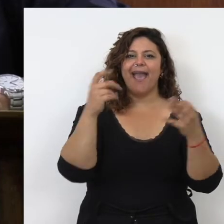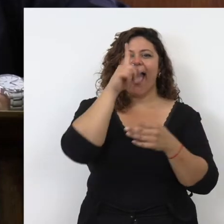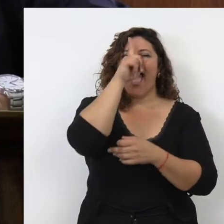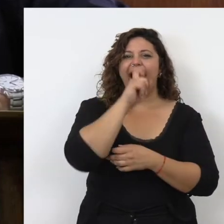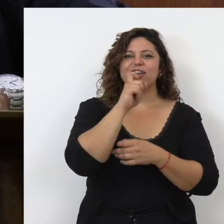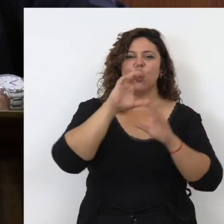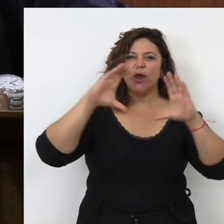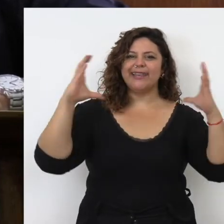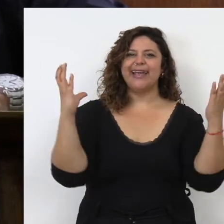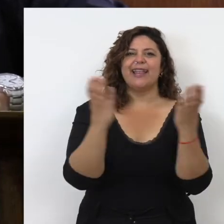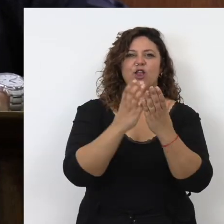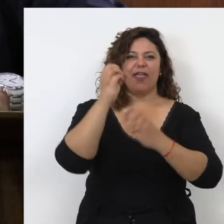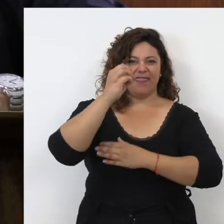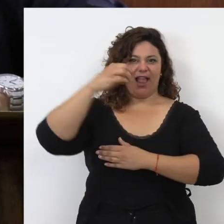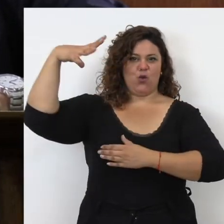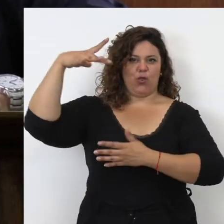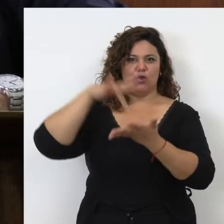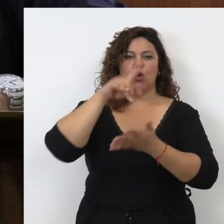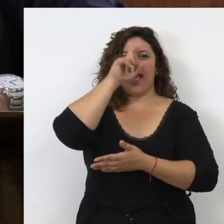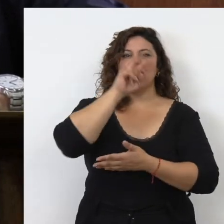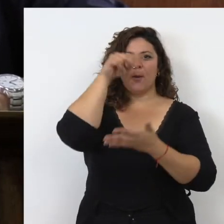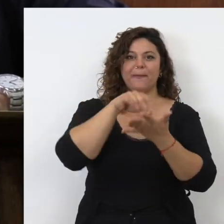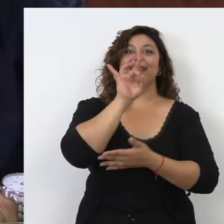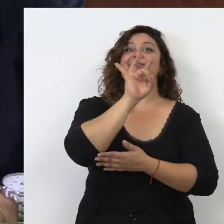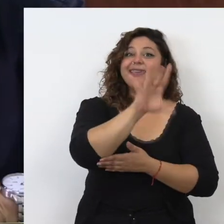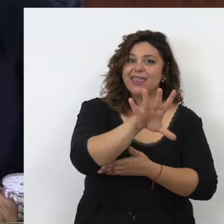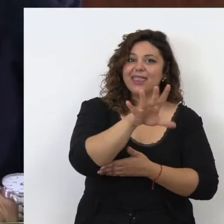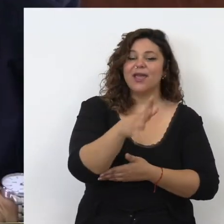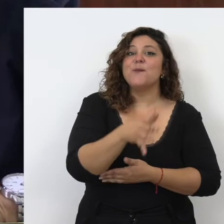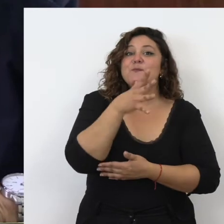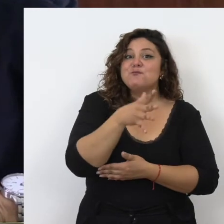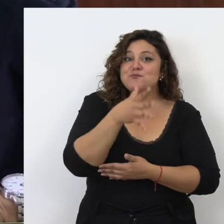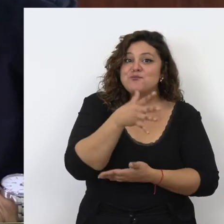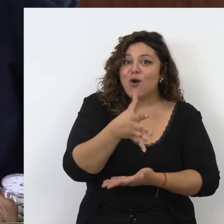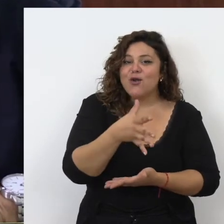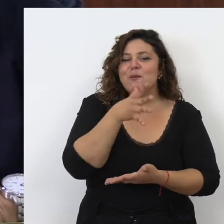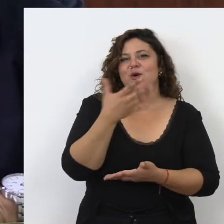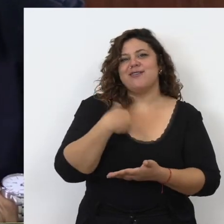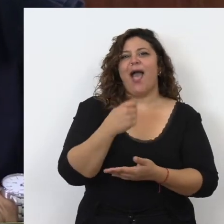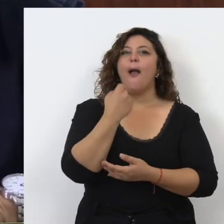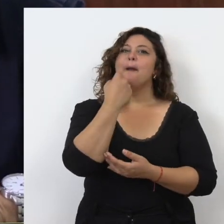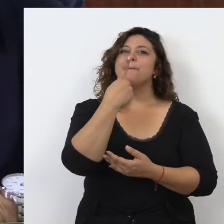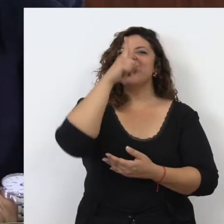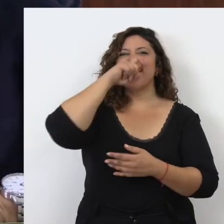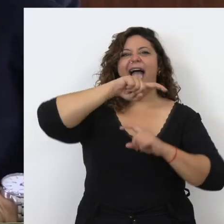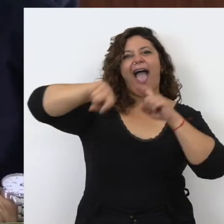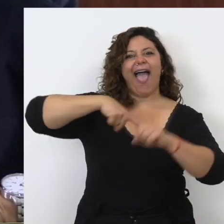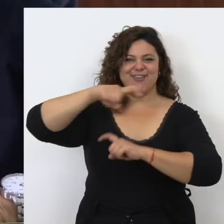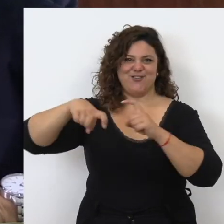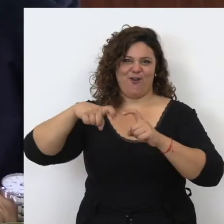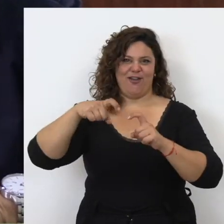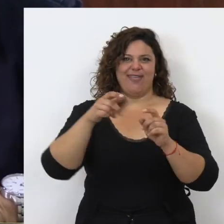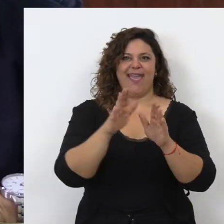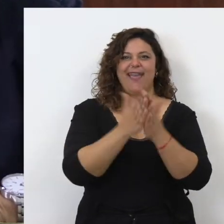el Año Internacional de la Luz, el año 2015, precisamente a propósito del milenario de la